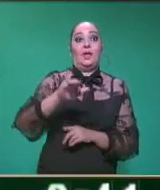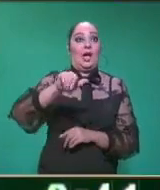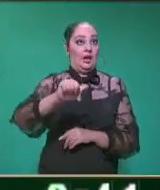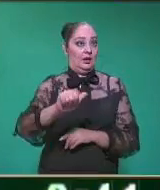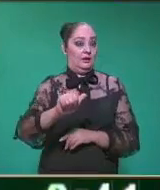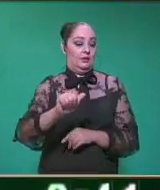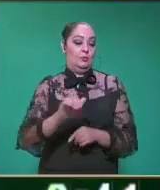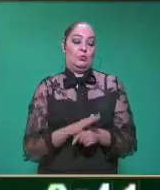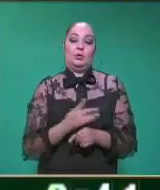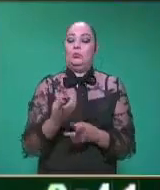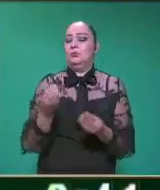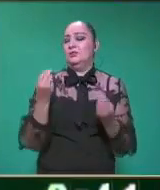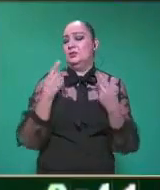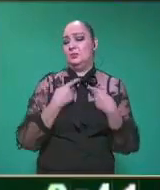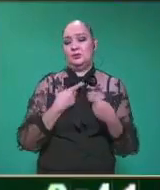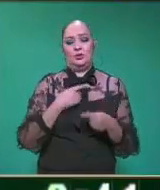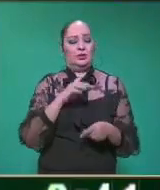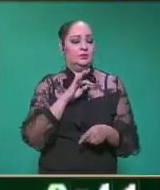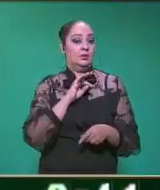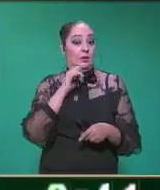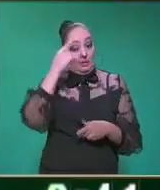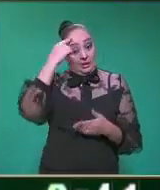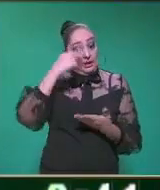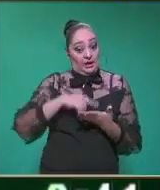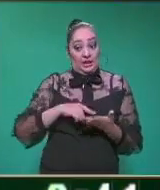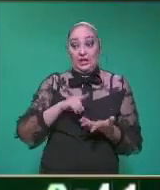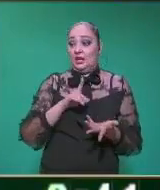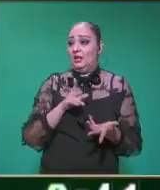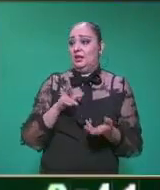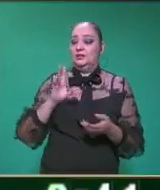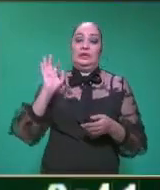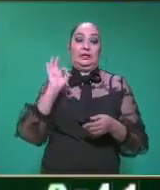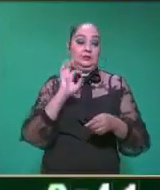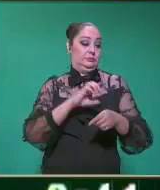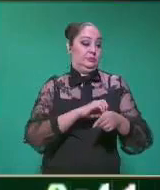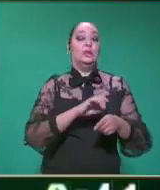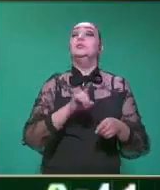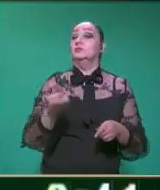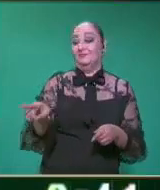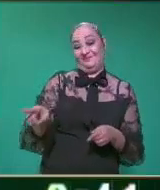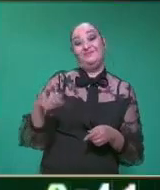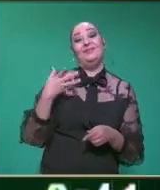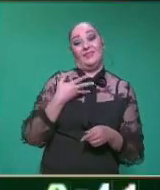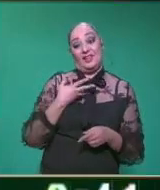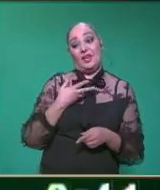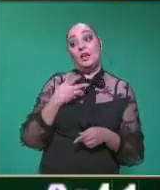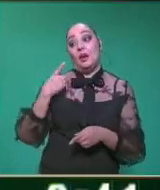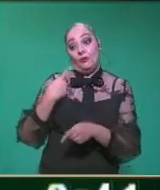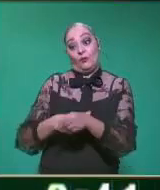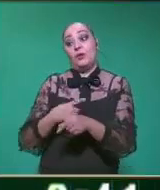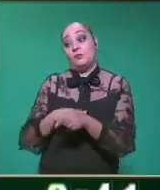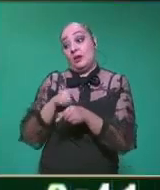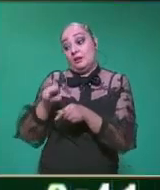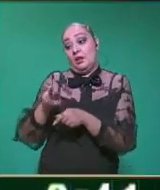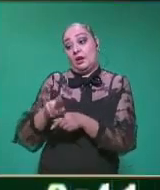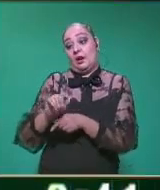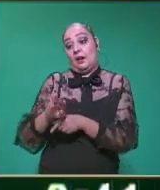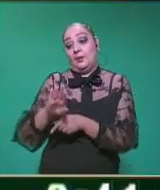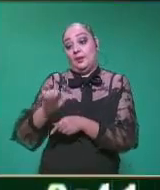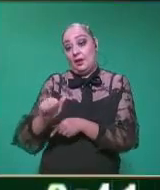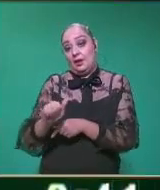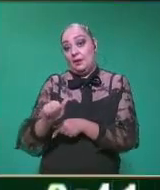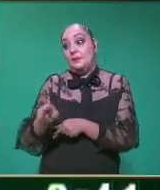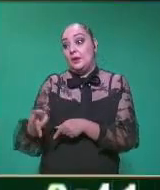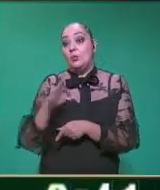personas creen que no pueden pasar la rabia y no es cierto eso, en realidad sí se pueden llegar a enfermar, son pocos casos,